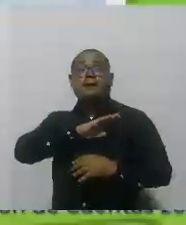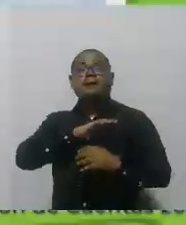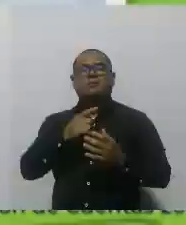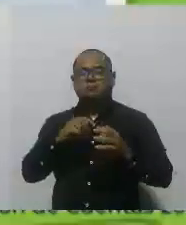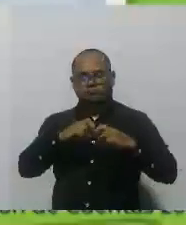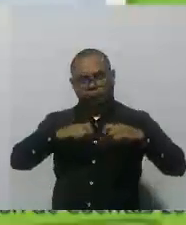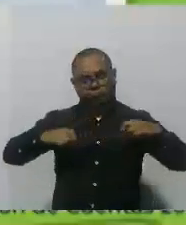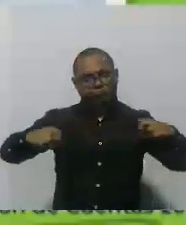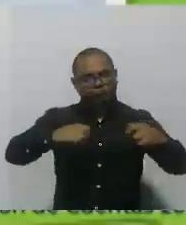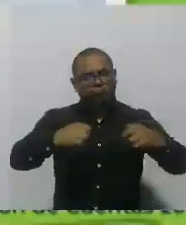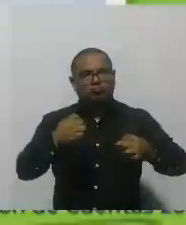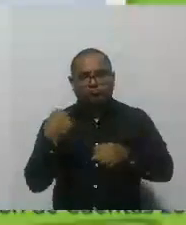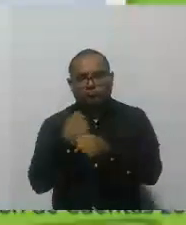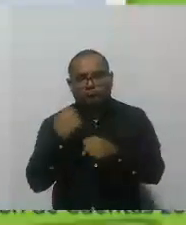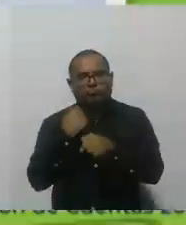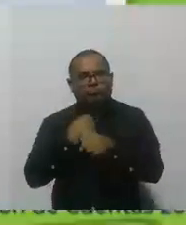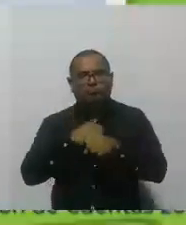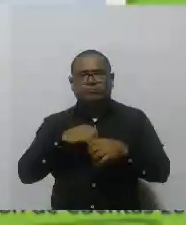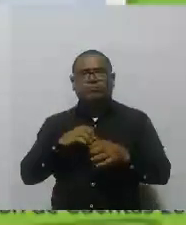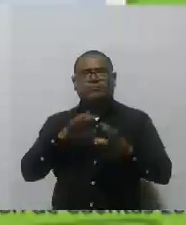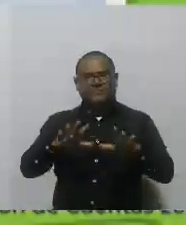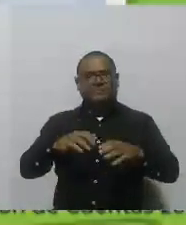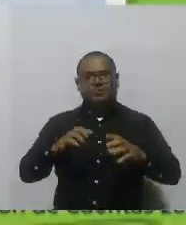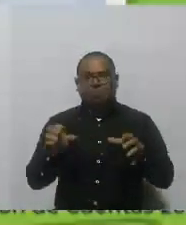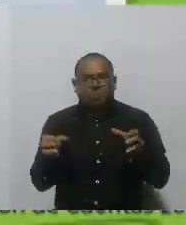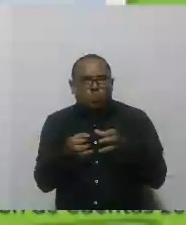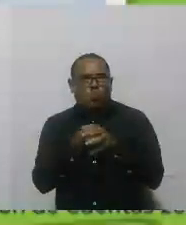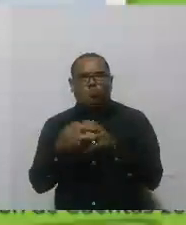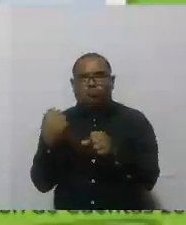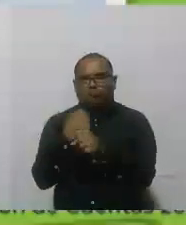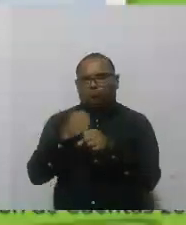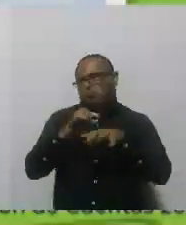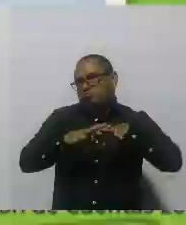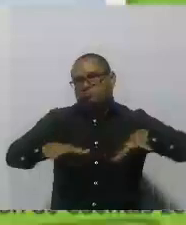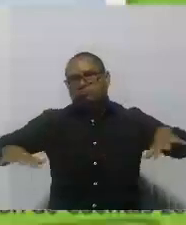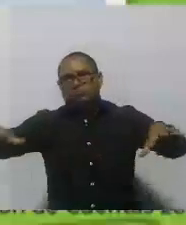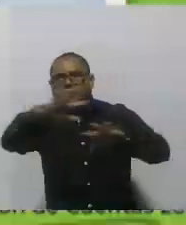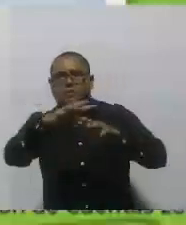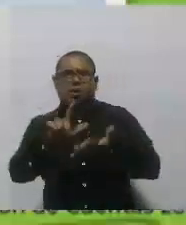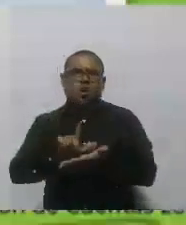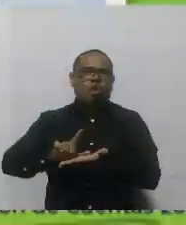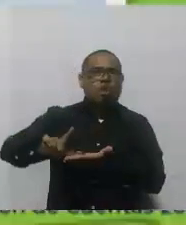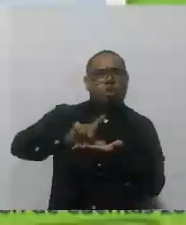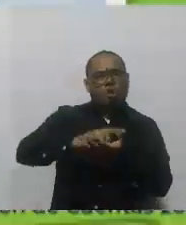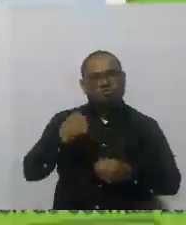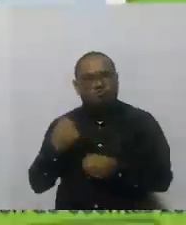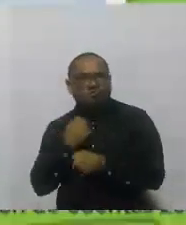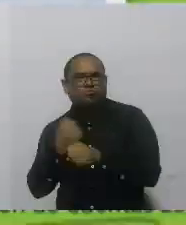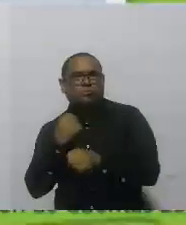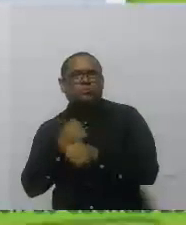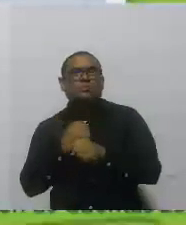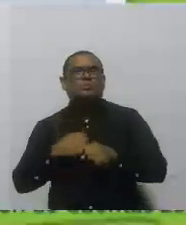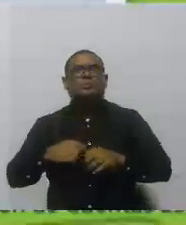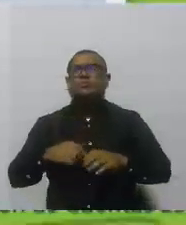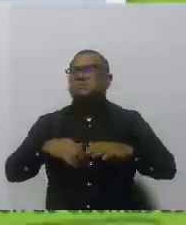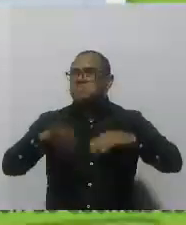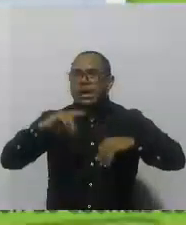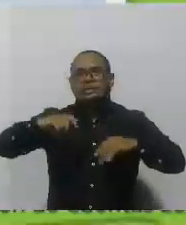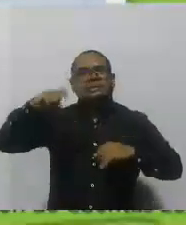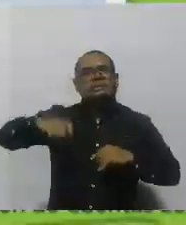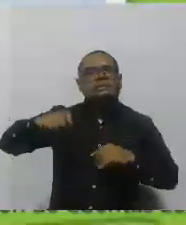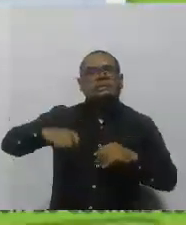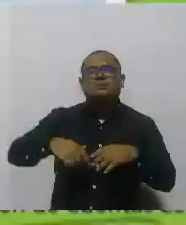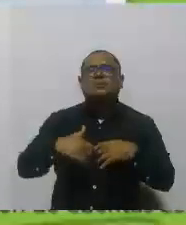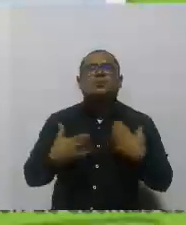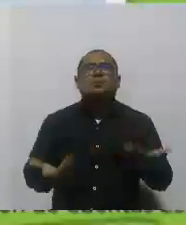equipo territorial local fuerte y para atender estas necesidades, hemos